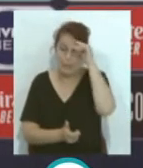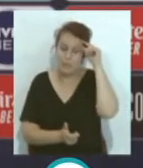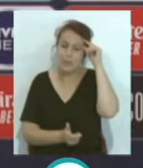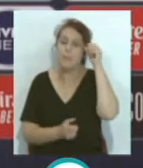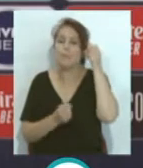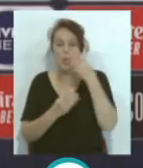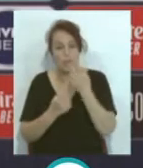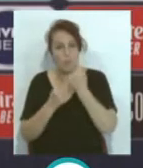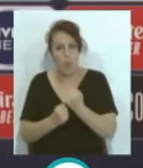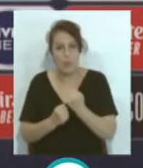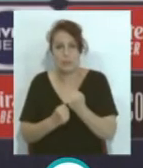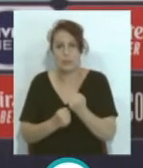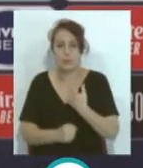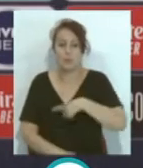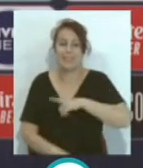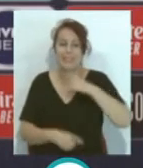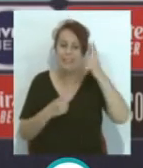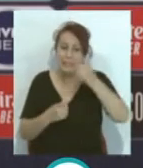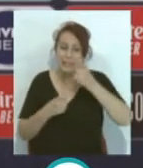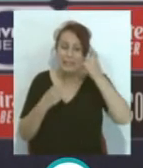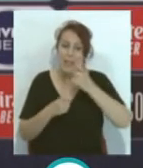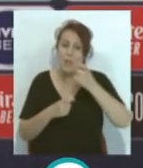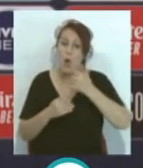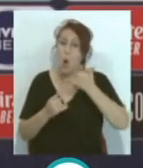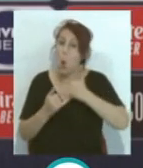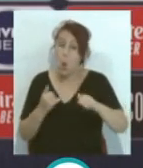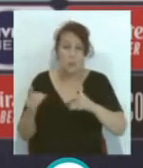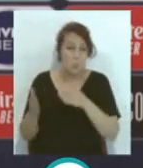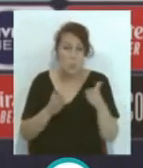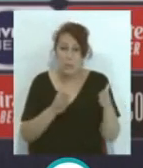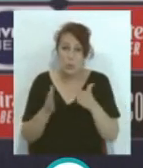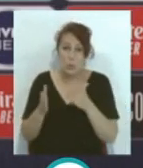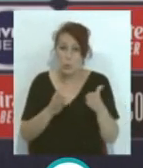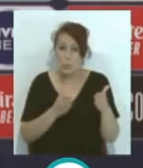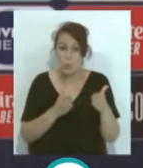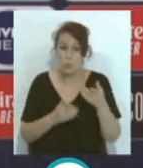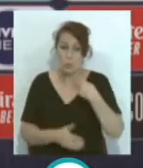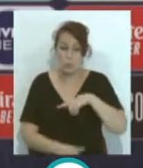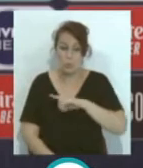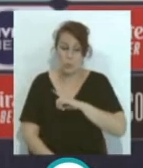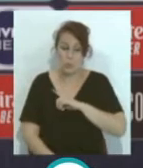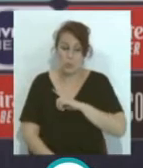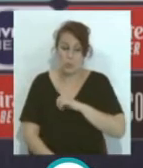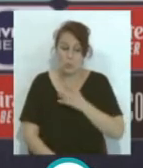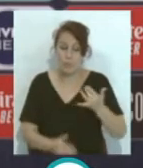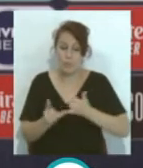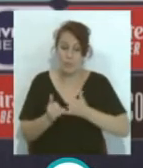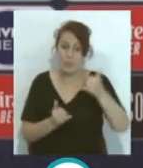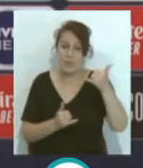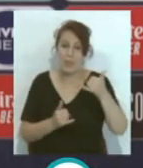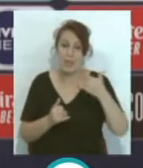...bien fuerte... ...hemos intentado... ...hasta el último momento... ...hemos tenido... ...nuestros oportunidades... ...un balón...